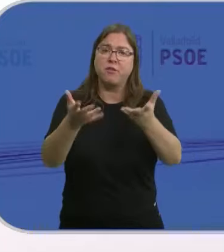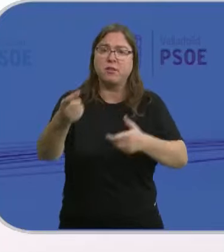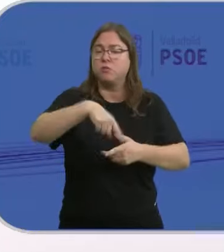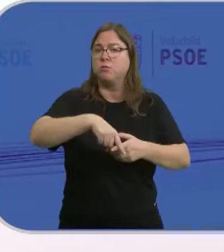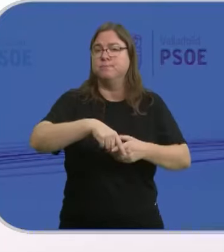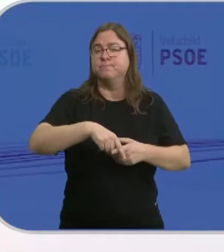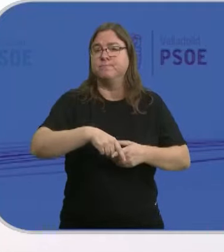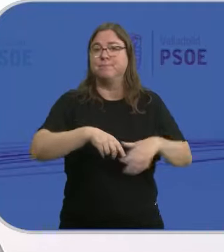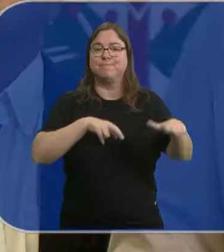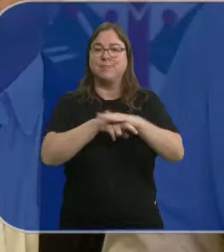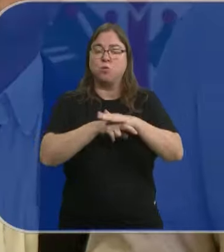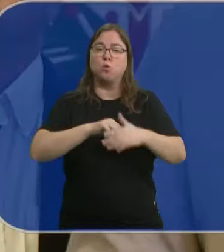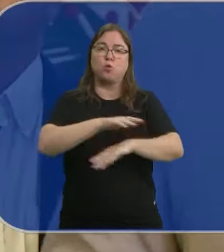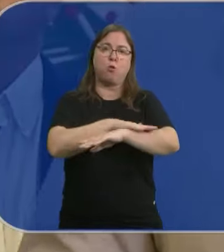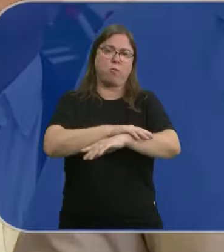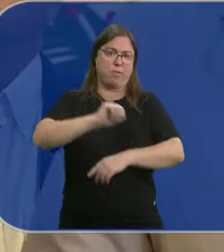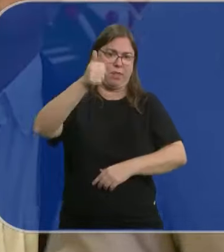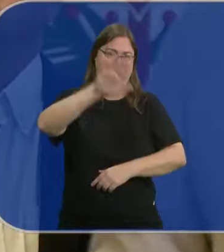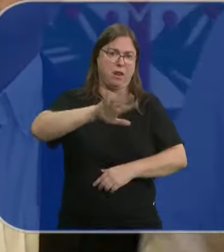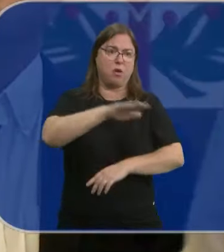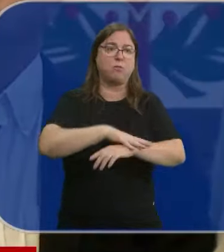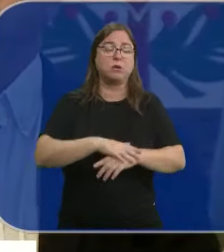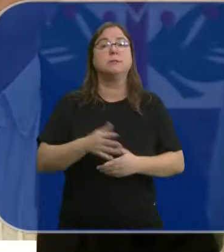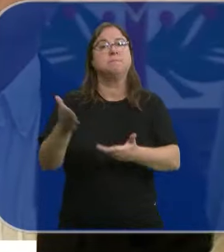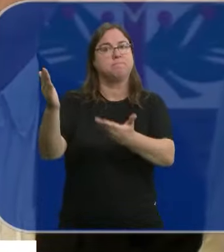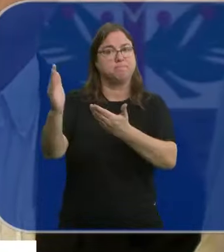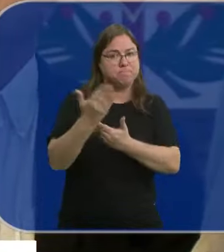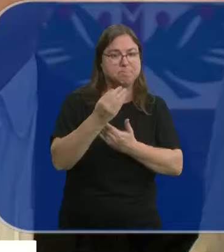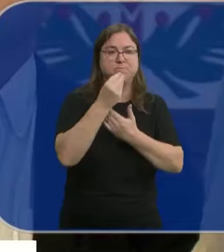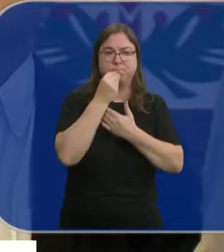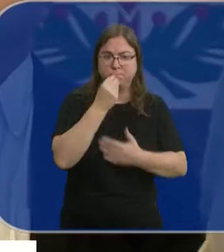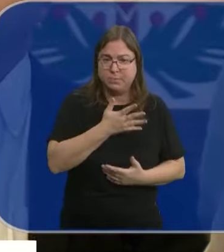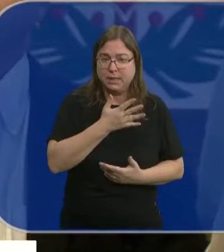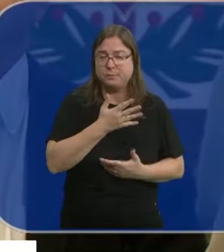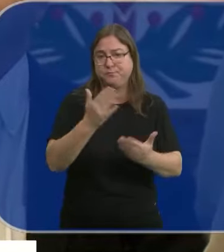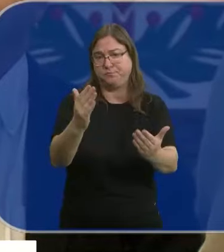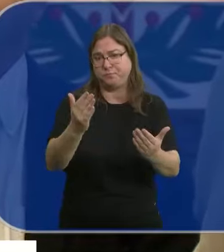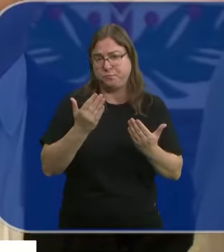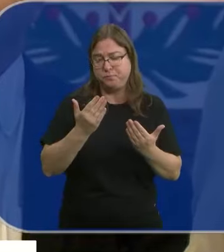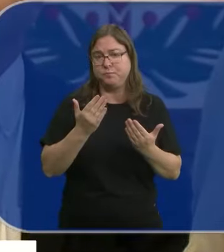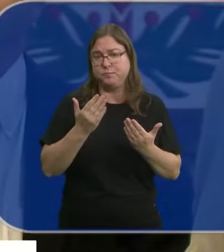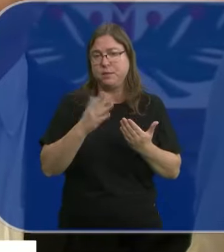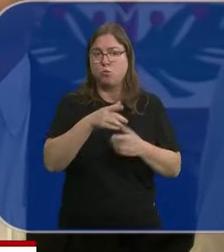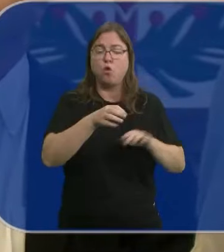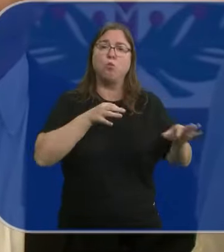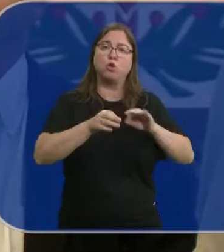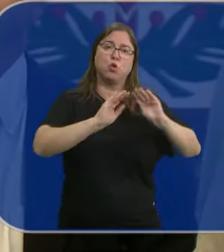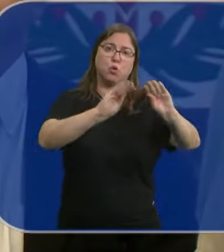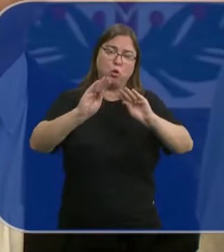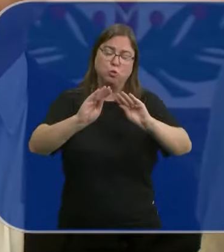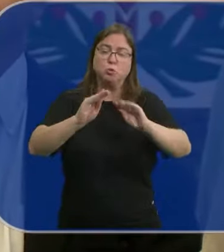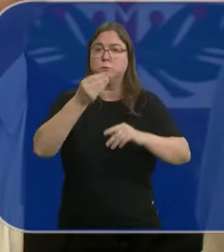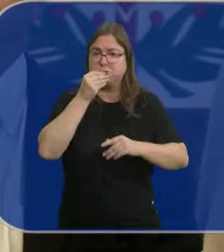también los resultados que tiene el Gobierno central. Acogemos de buen grado el planteamiento inicial que nos brindan en cuanto a sus protocolos de